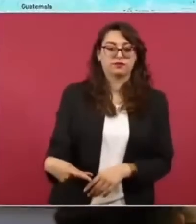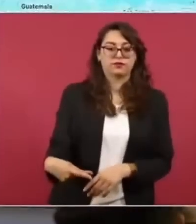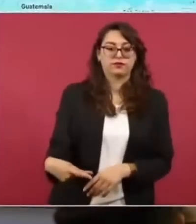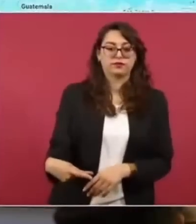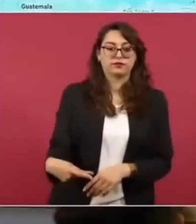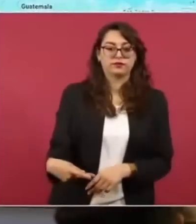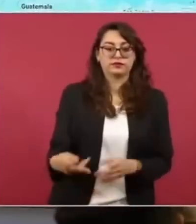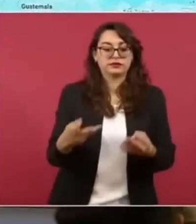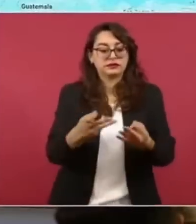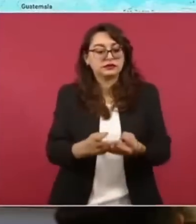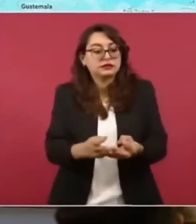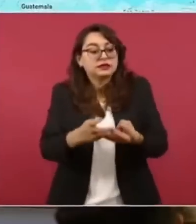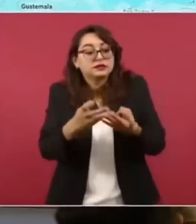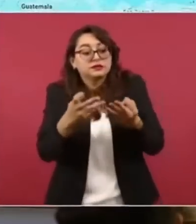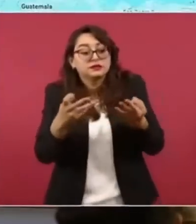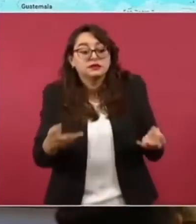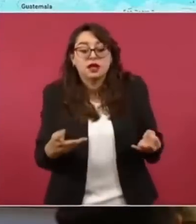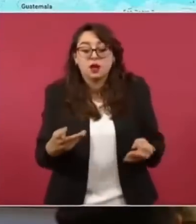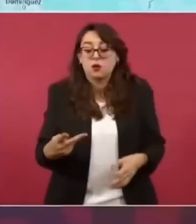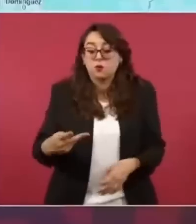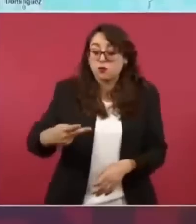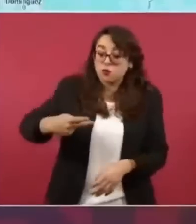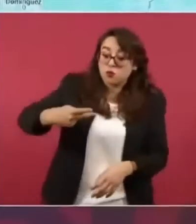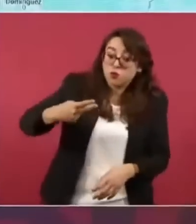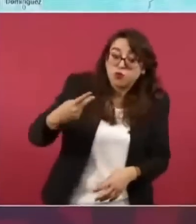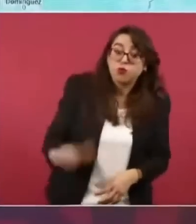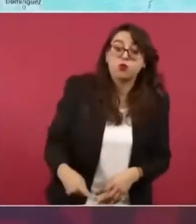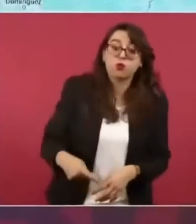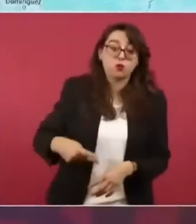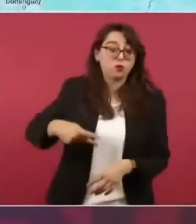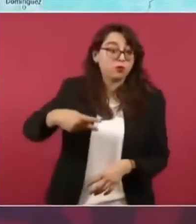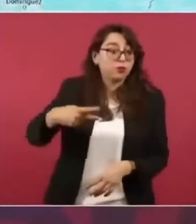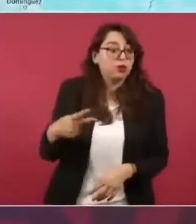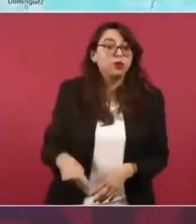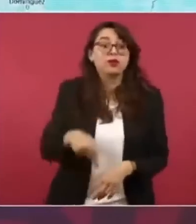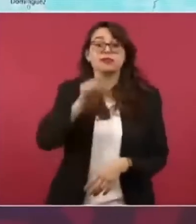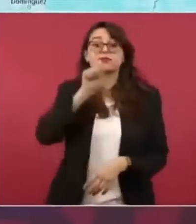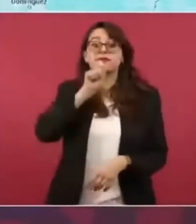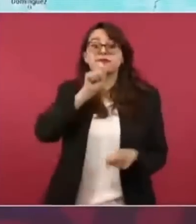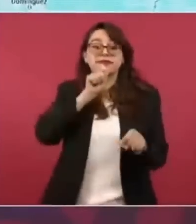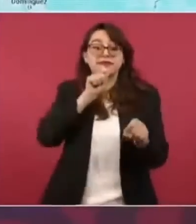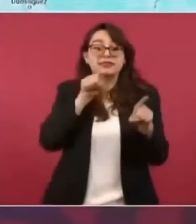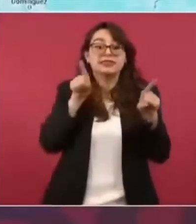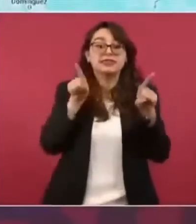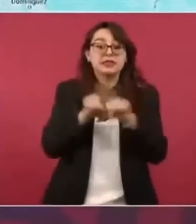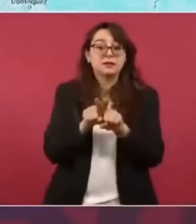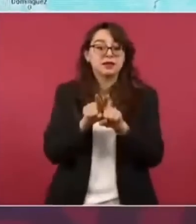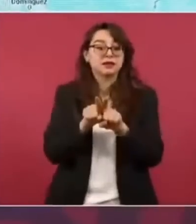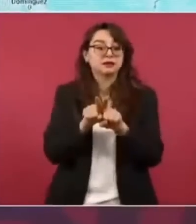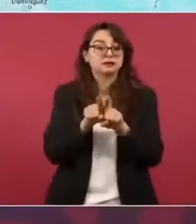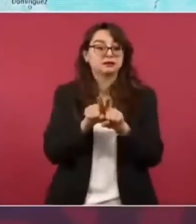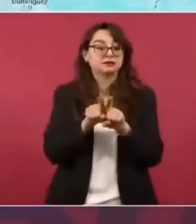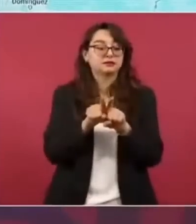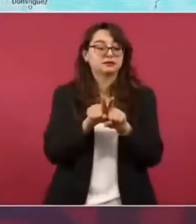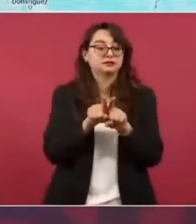va a regresar al dominio de la nación